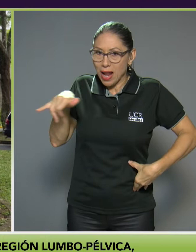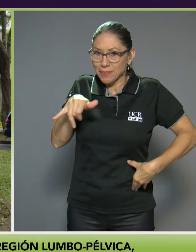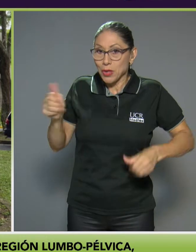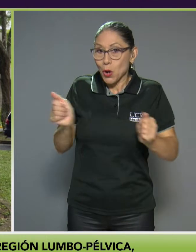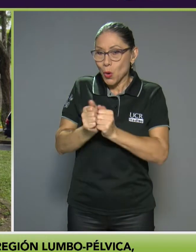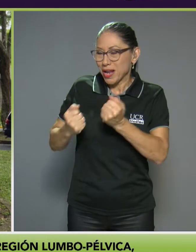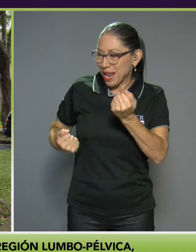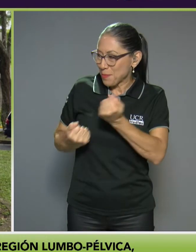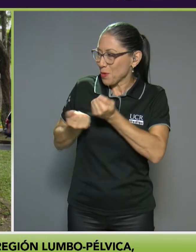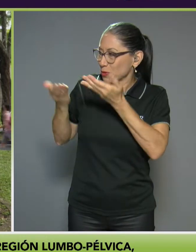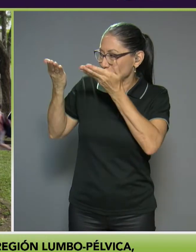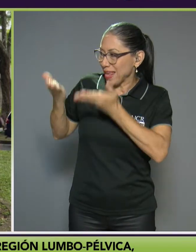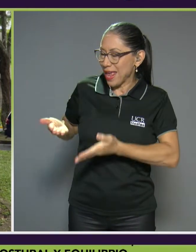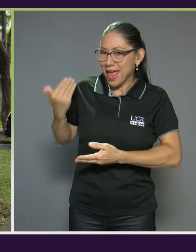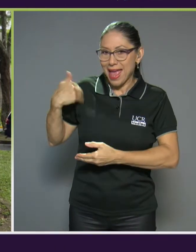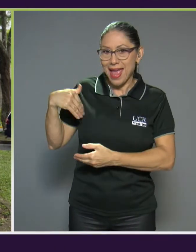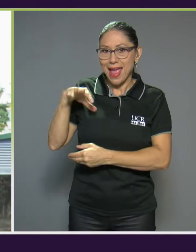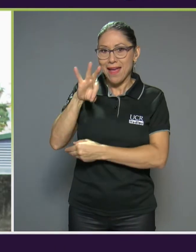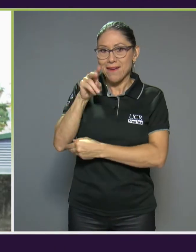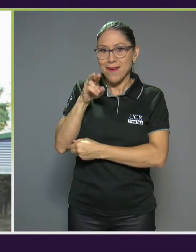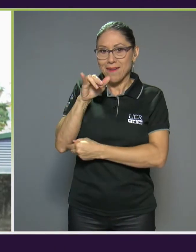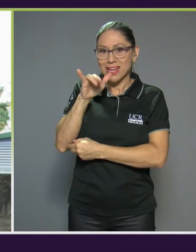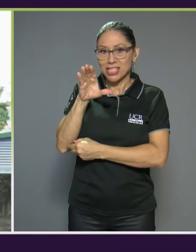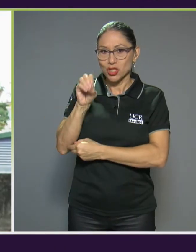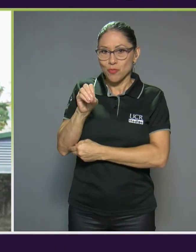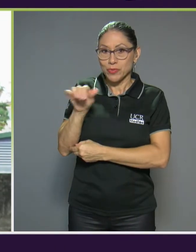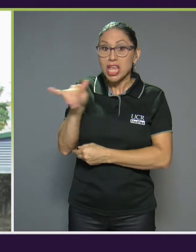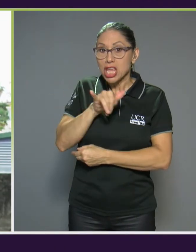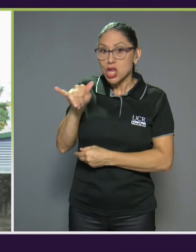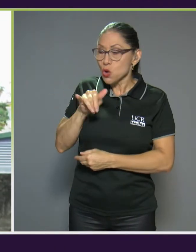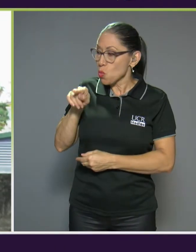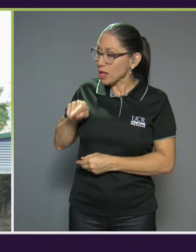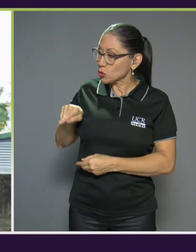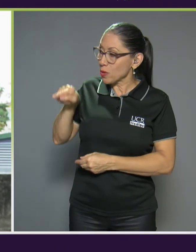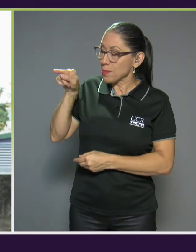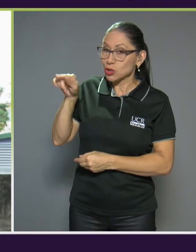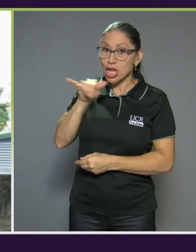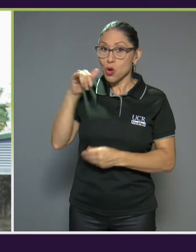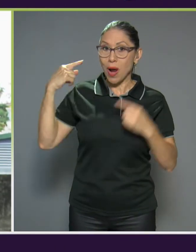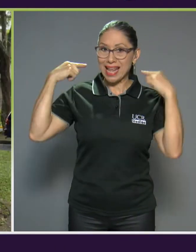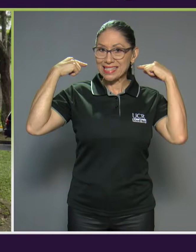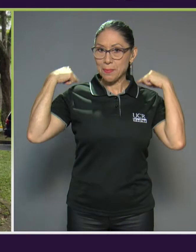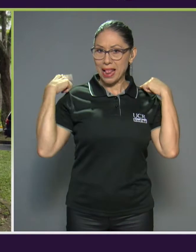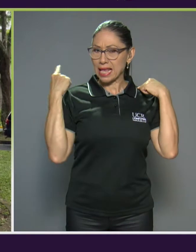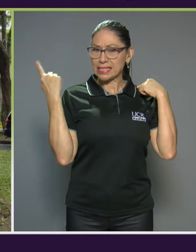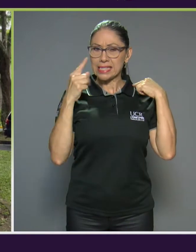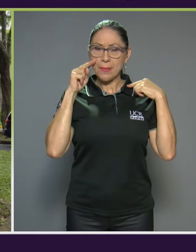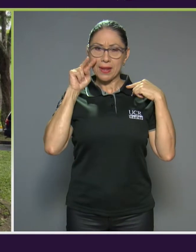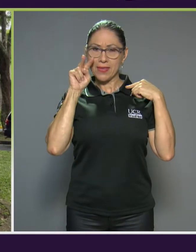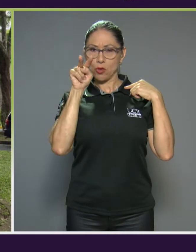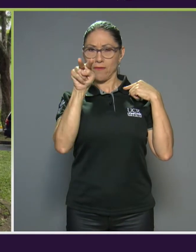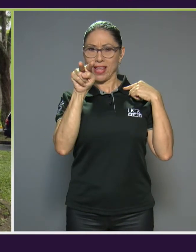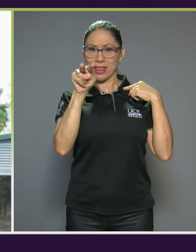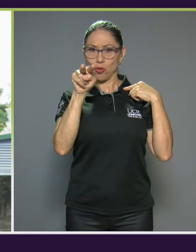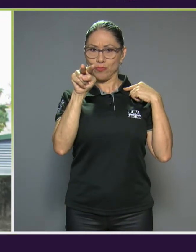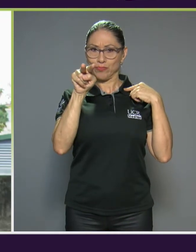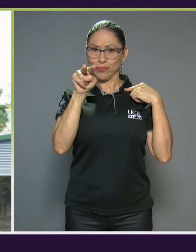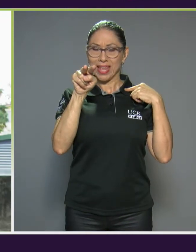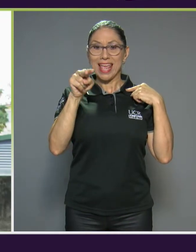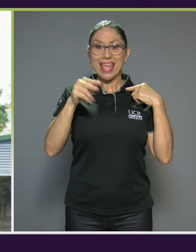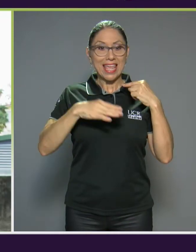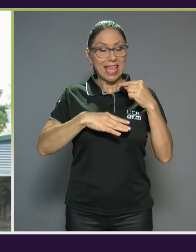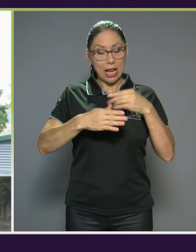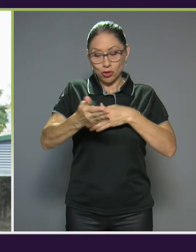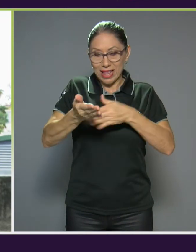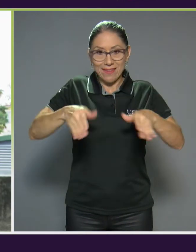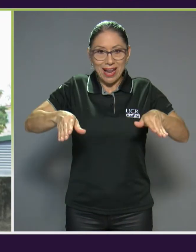de Fabricio. Subimos. Igual, buena posición en la espalda, siempre viendo al frente y que los antebrazos estén bien